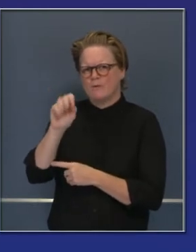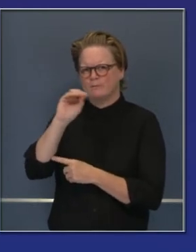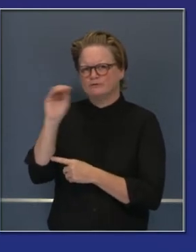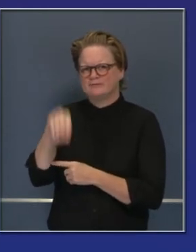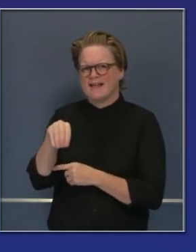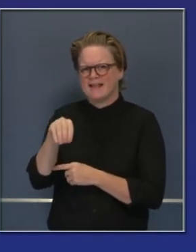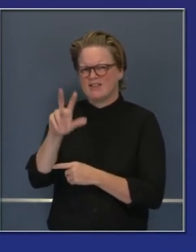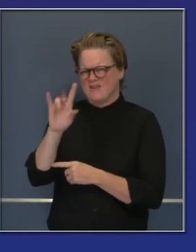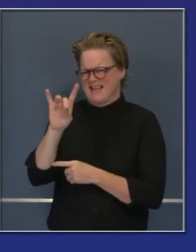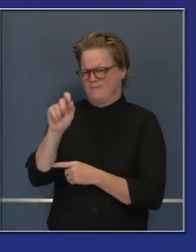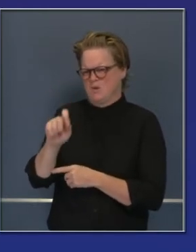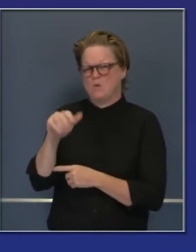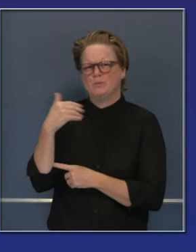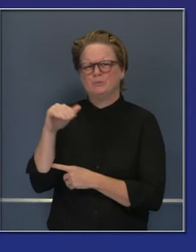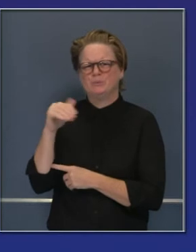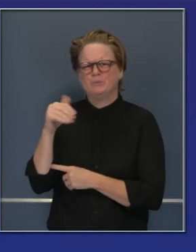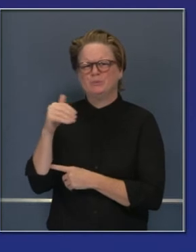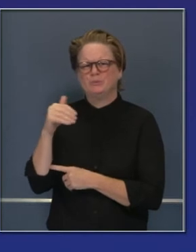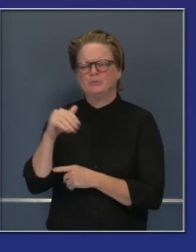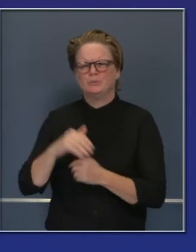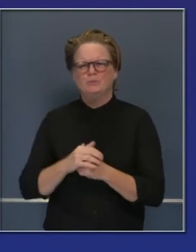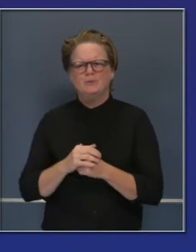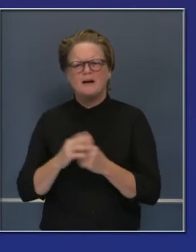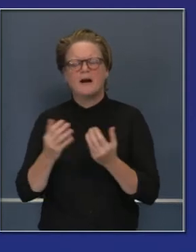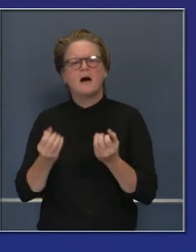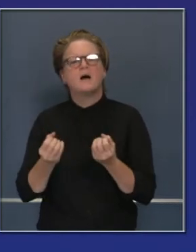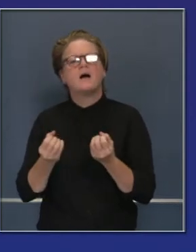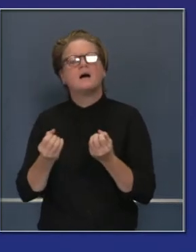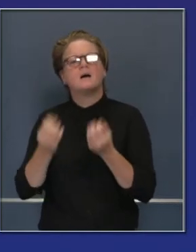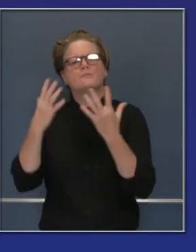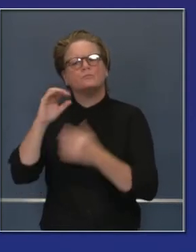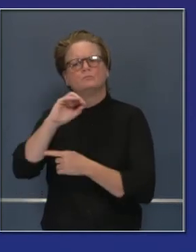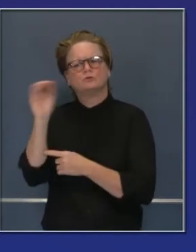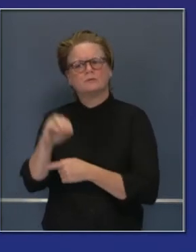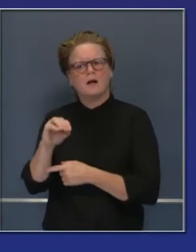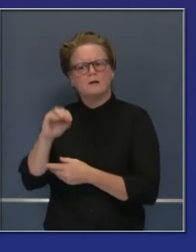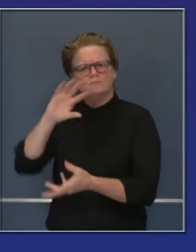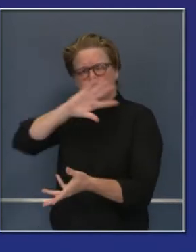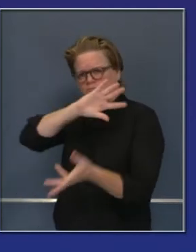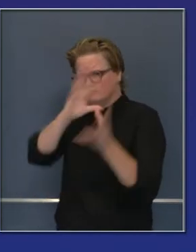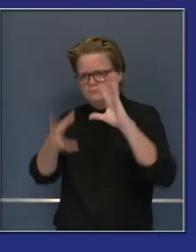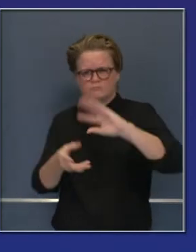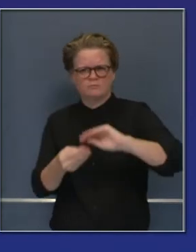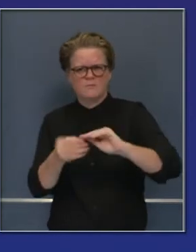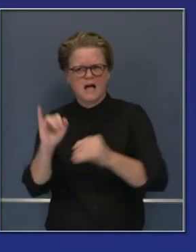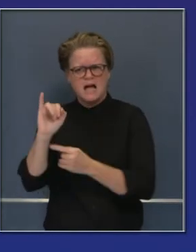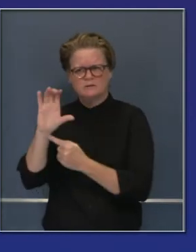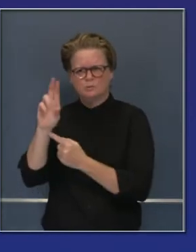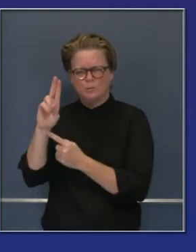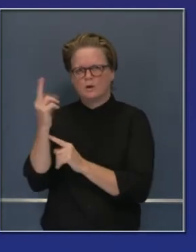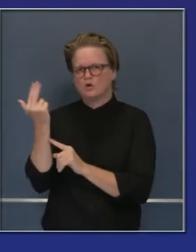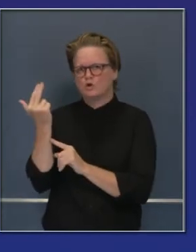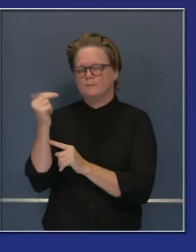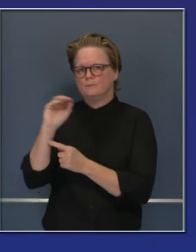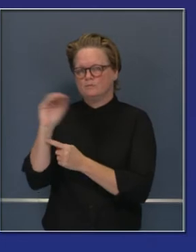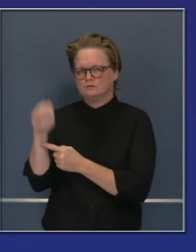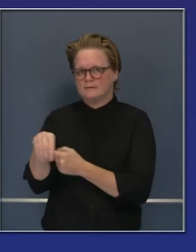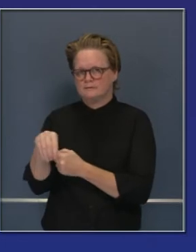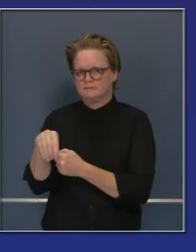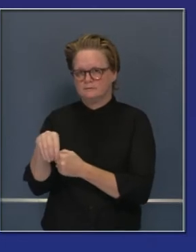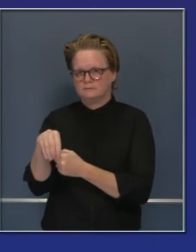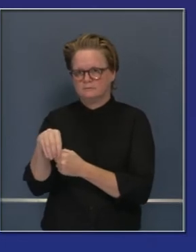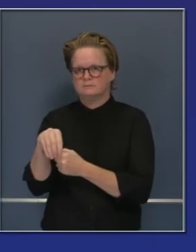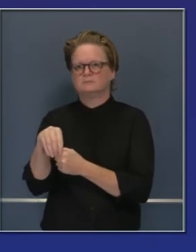aumento en los últimos 14 días también. Pero aquí pueden ver 13% de los pacientes en unidades de cuidados